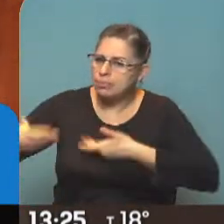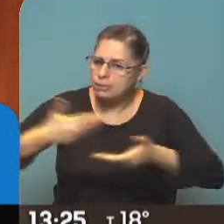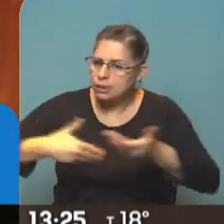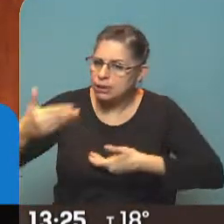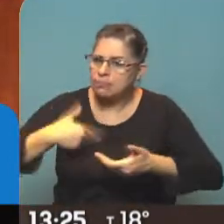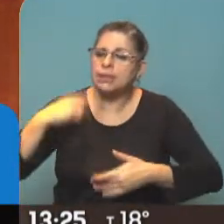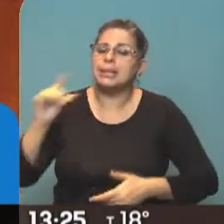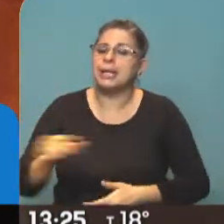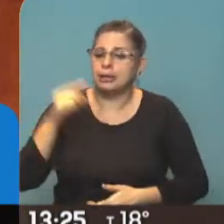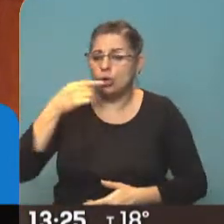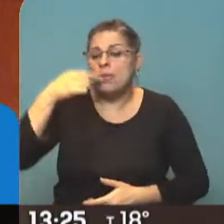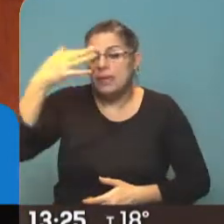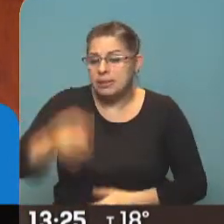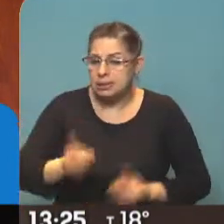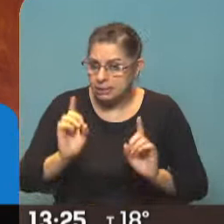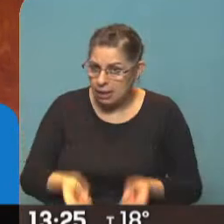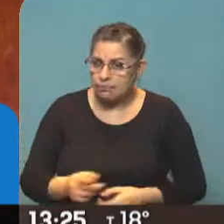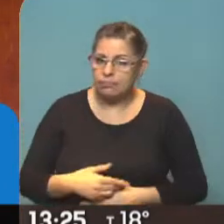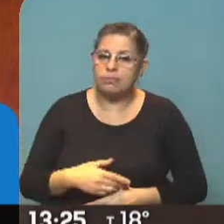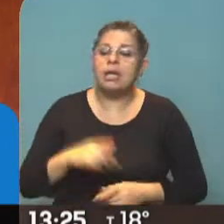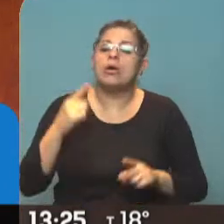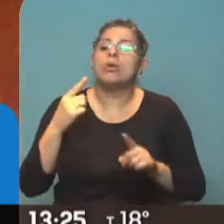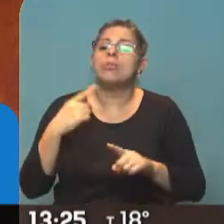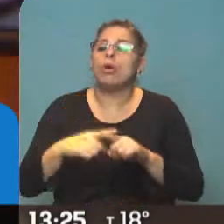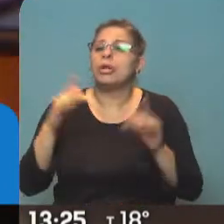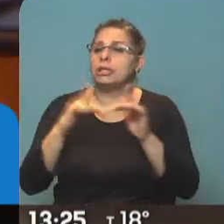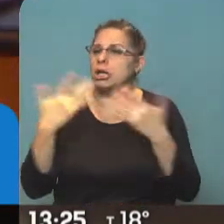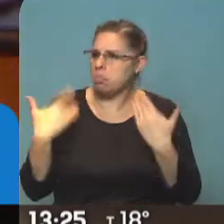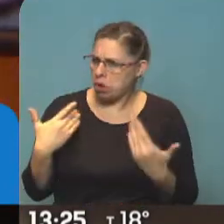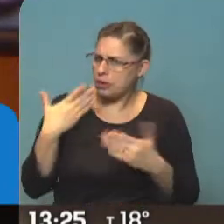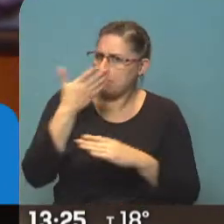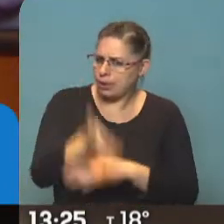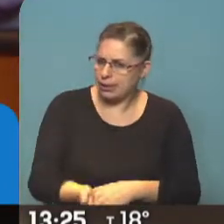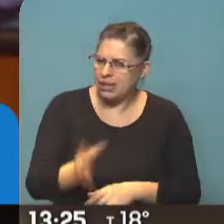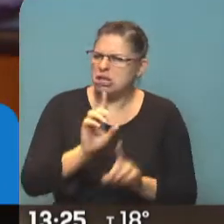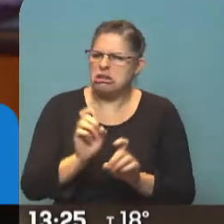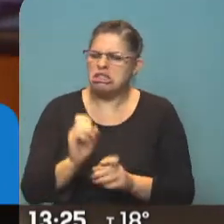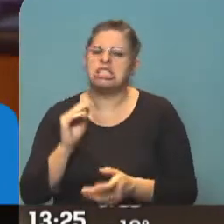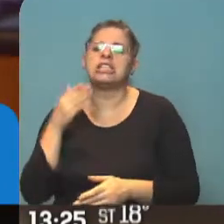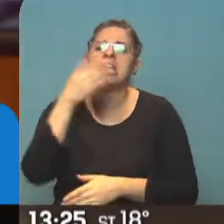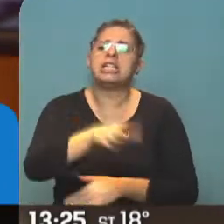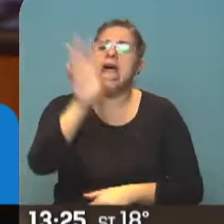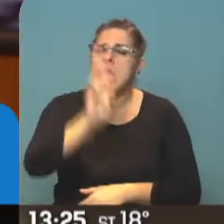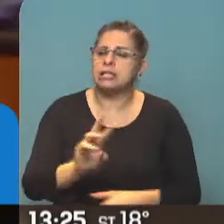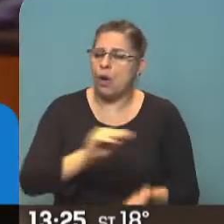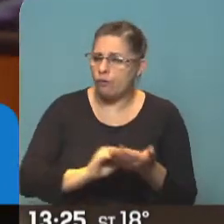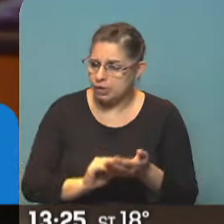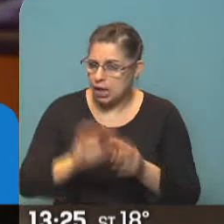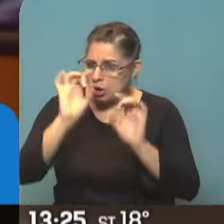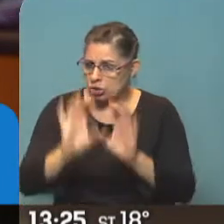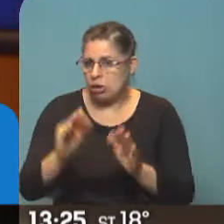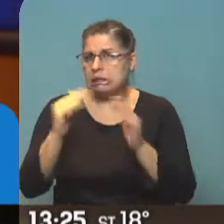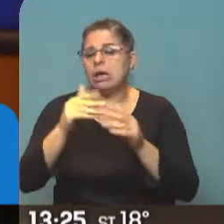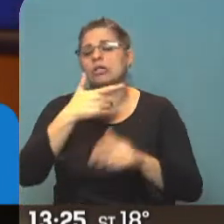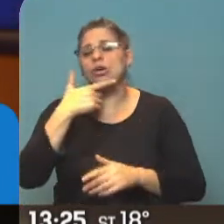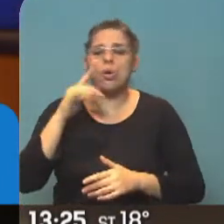decidimos también poner la opción vía Internet para que la gente no necesite venir a la oficina de ANSES, sino simplemente desde su